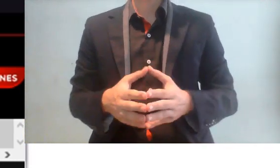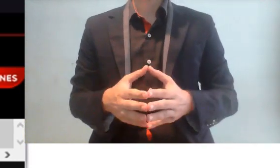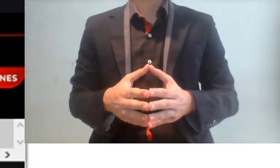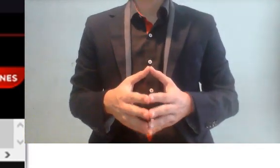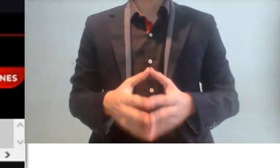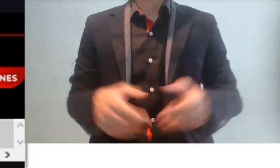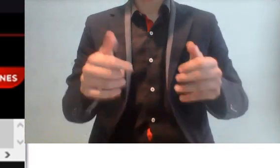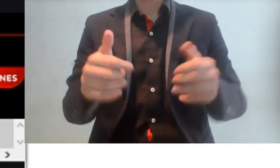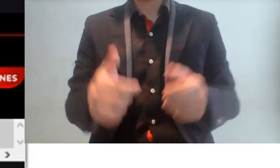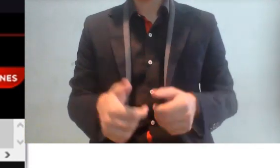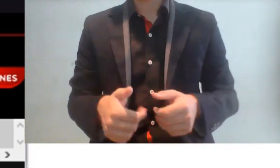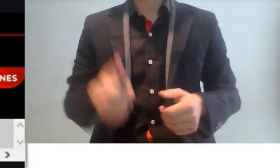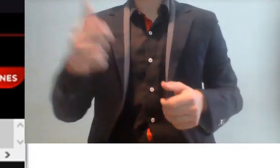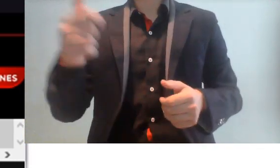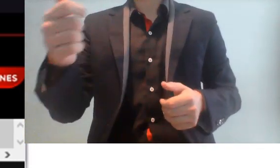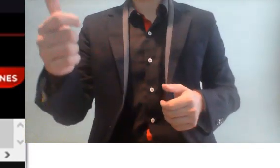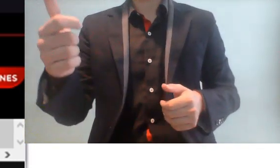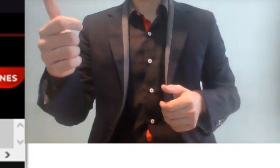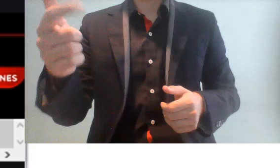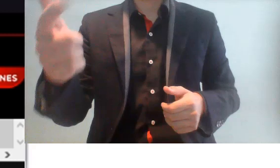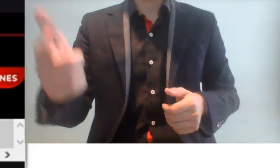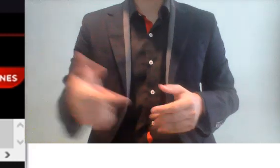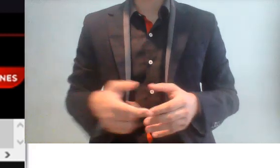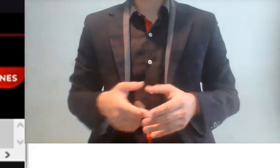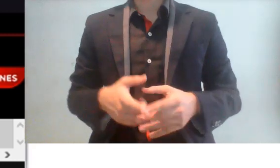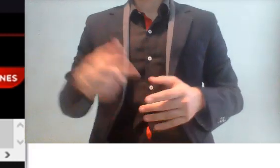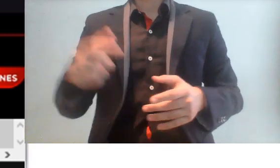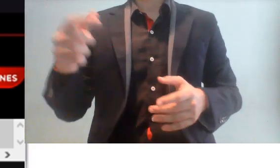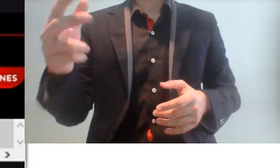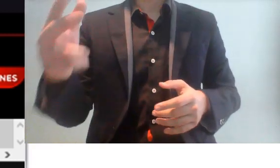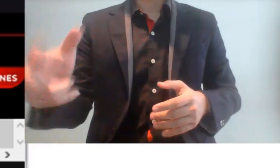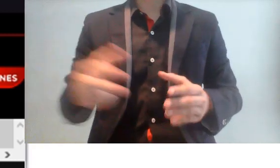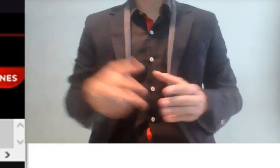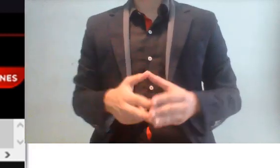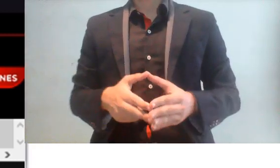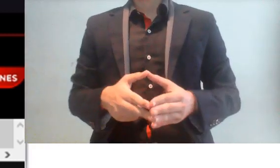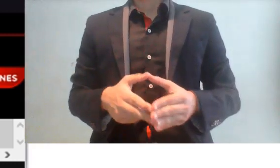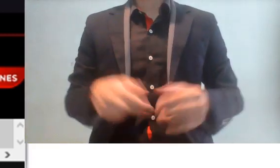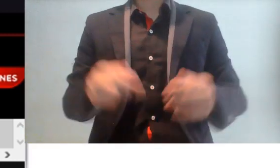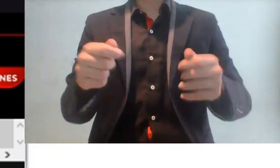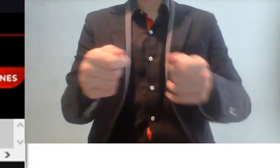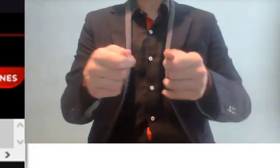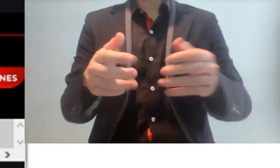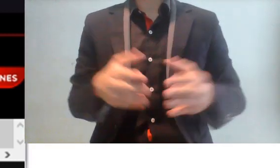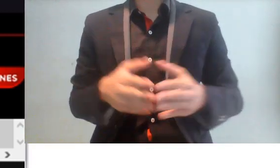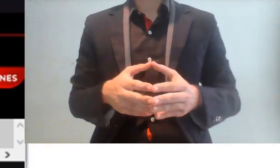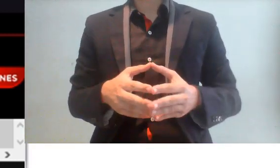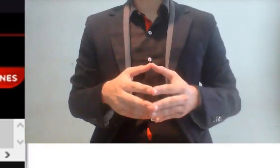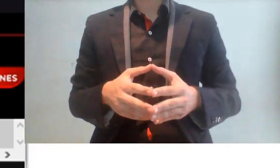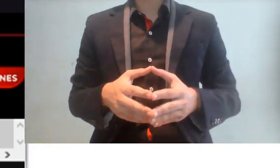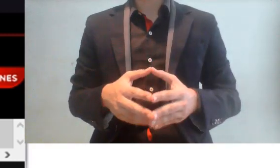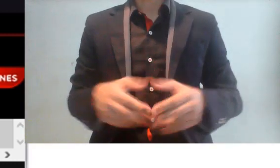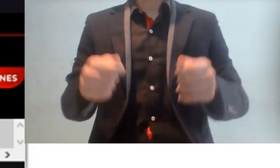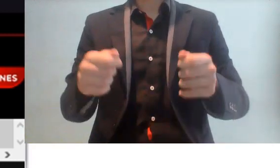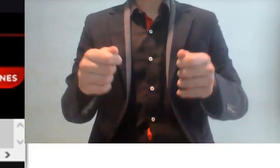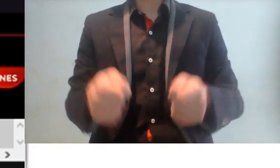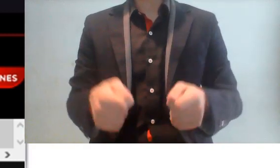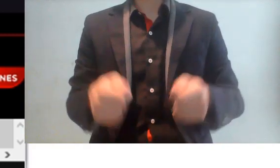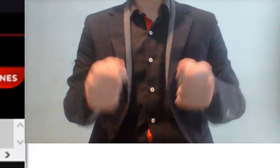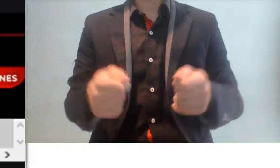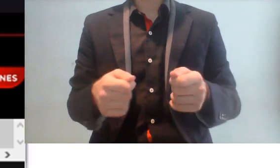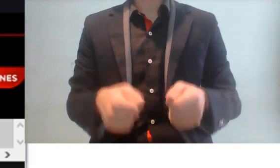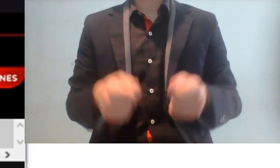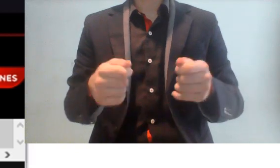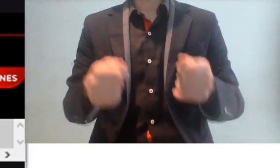crisis complicada, los panistas, los perredistas, los priistas, estaban defendiendo este tipo de cosas, que